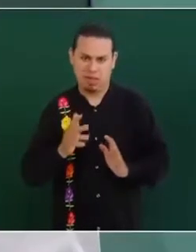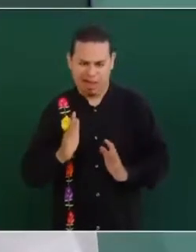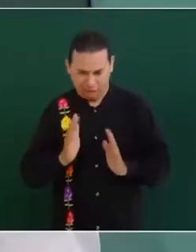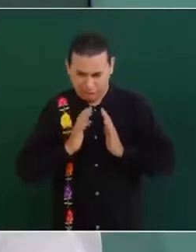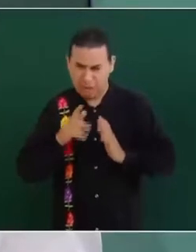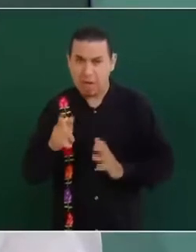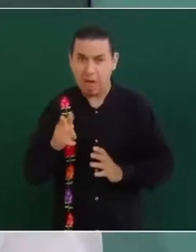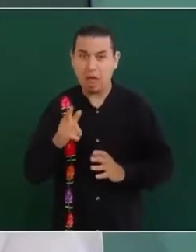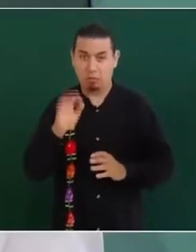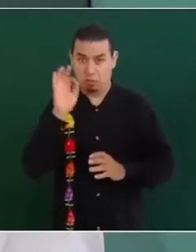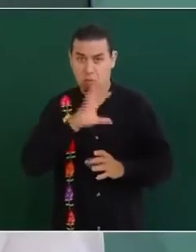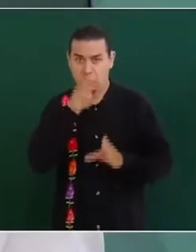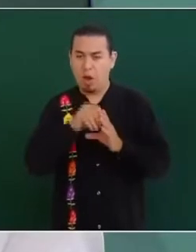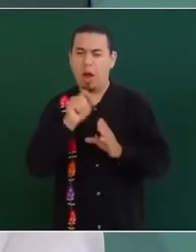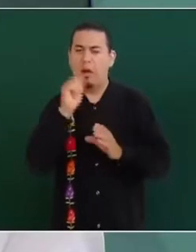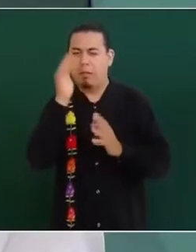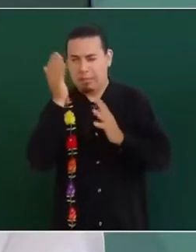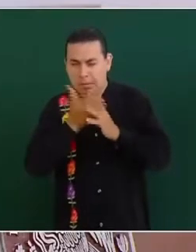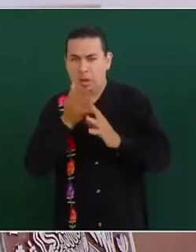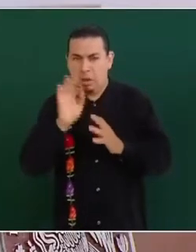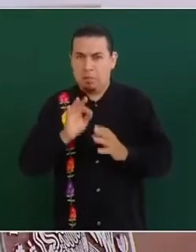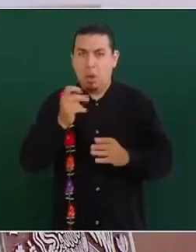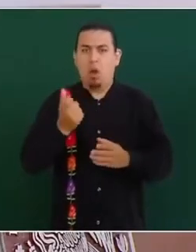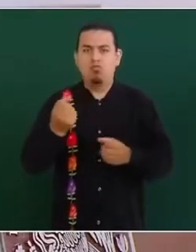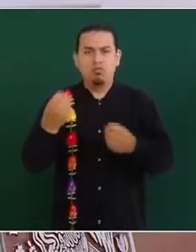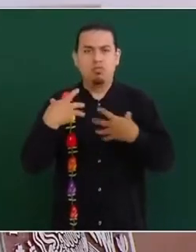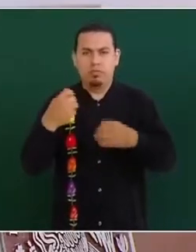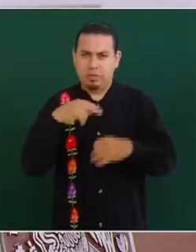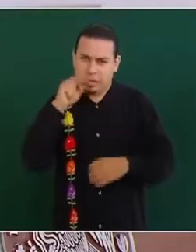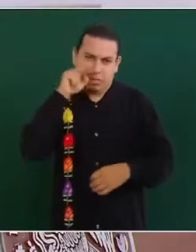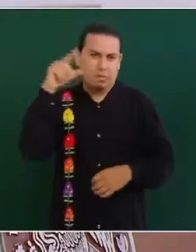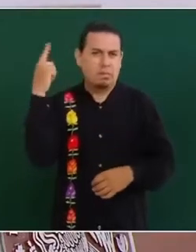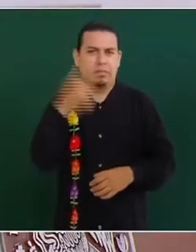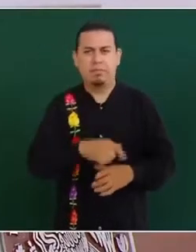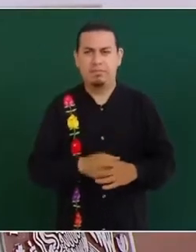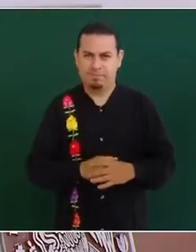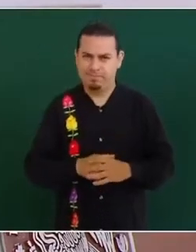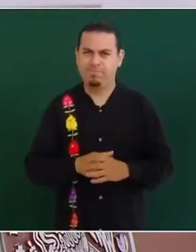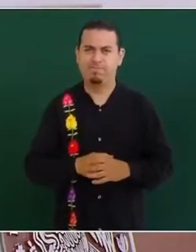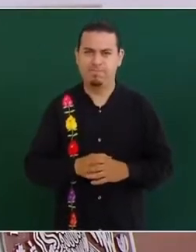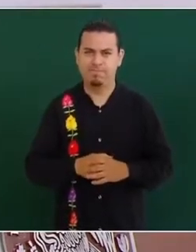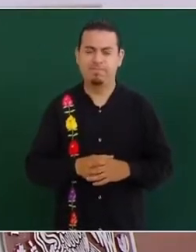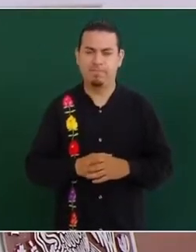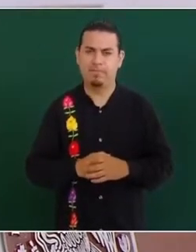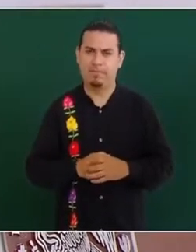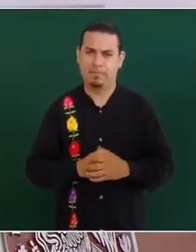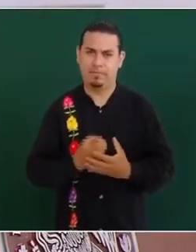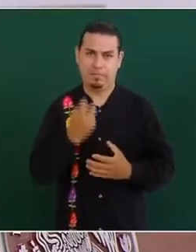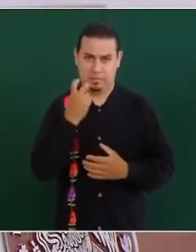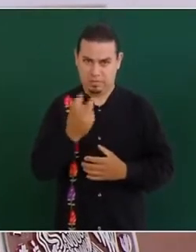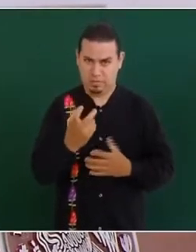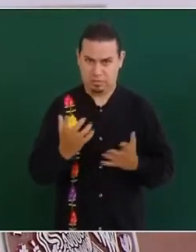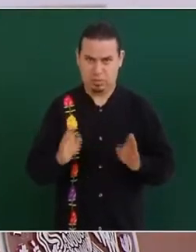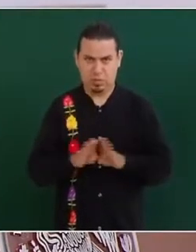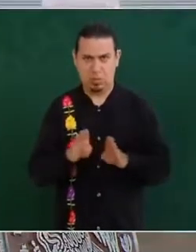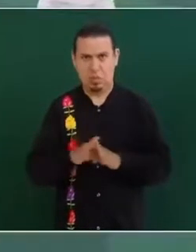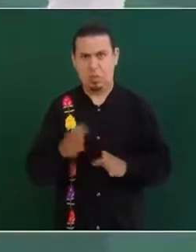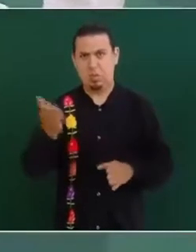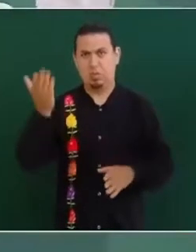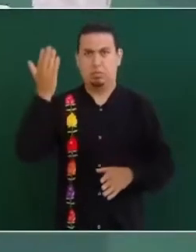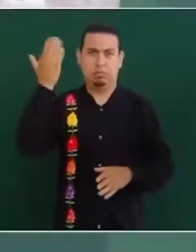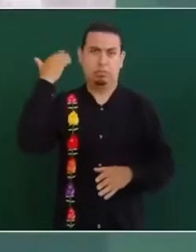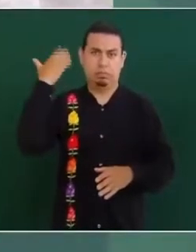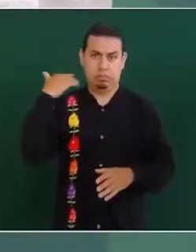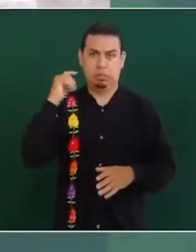del potentado, porque estamos hablando de las grandes,